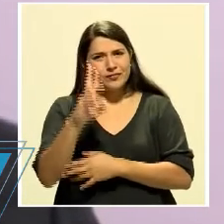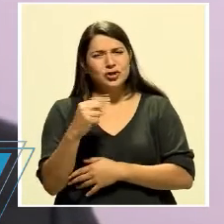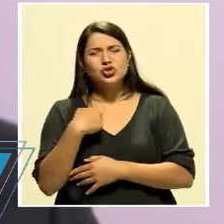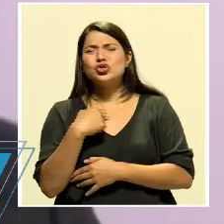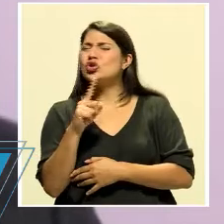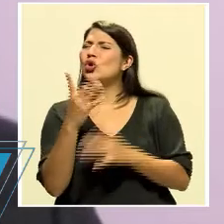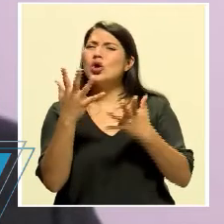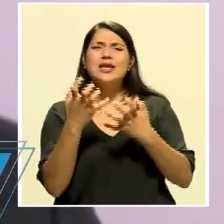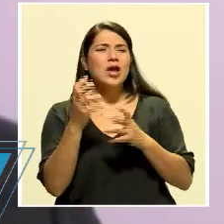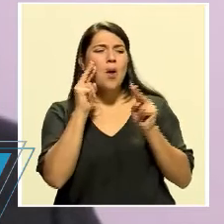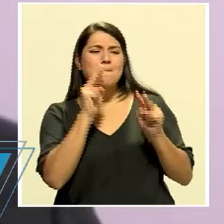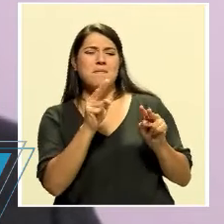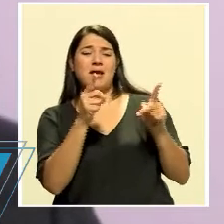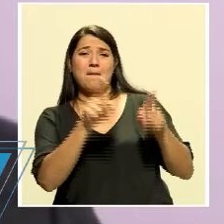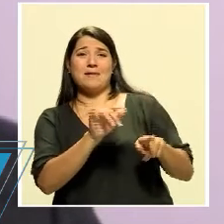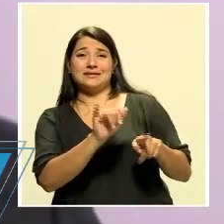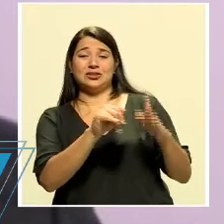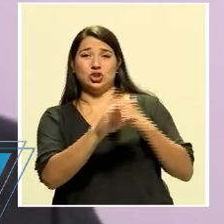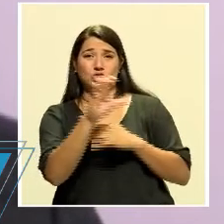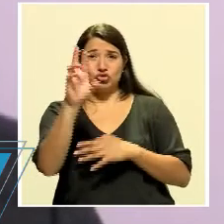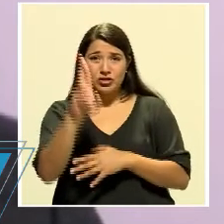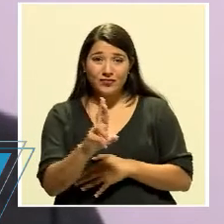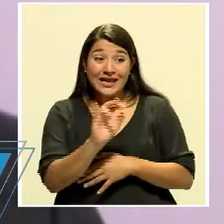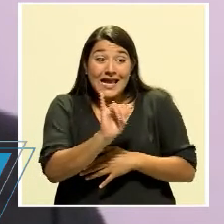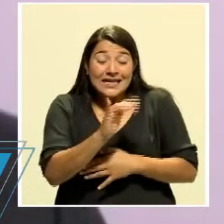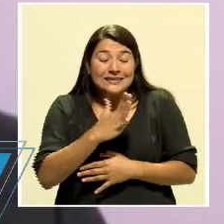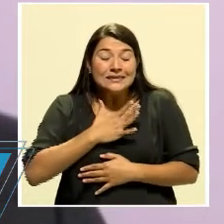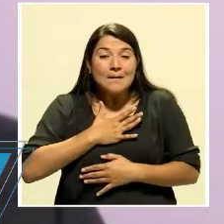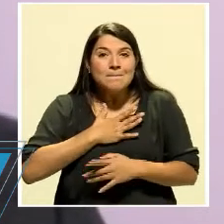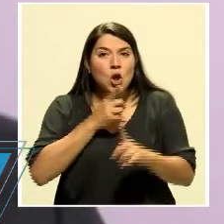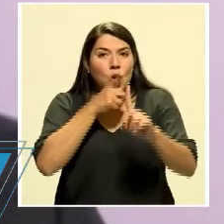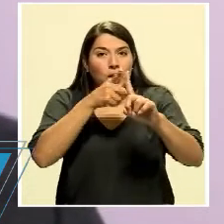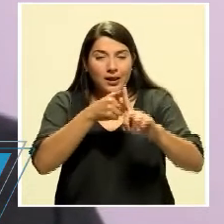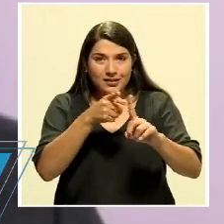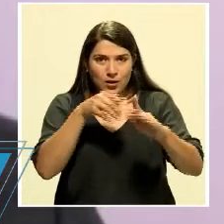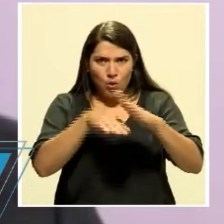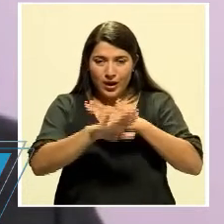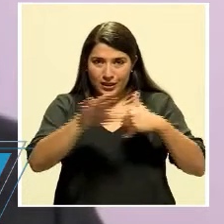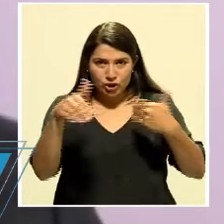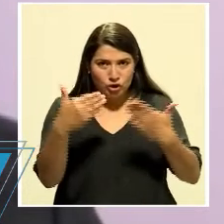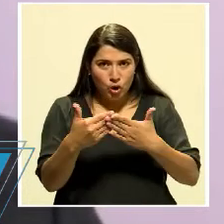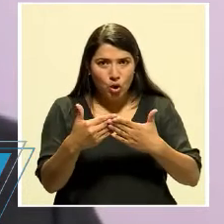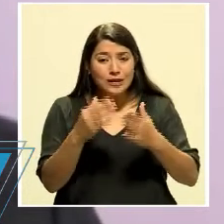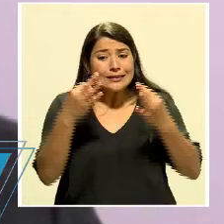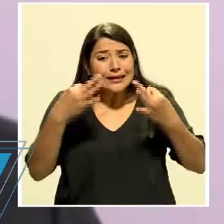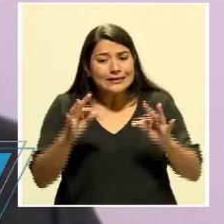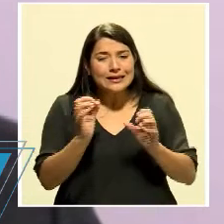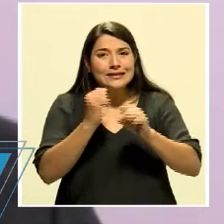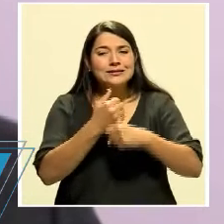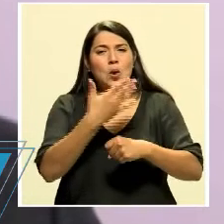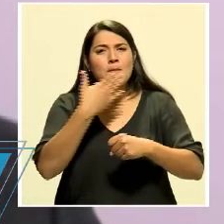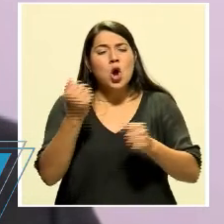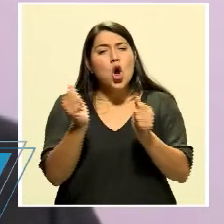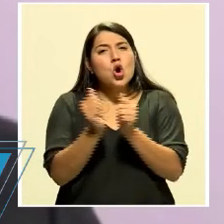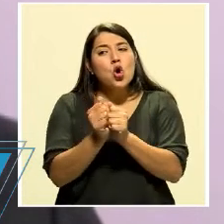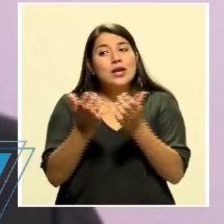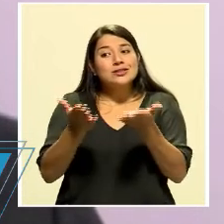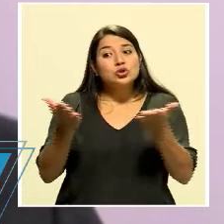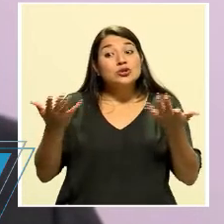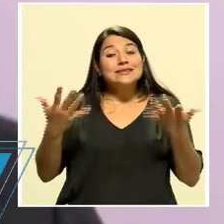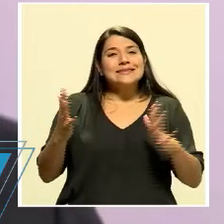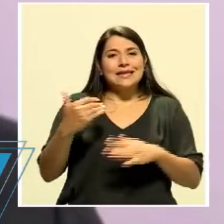lleguemos a eso. Y eso ha sido el espíritu de todo esto, de tratar de hacer lo mejor posible con las herramientas que tenemos. Aquí